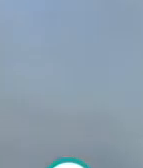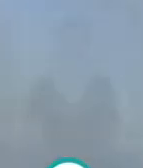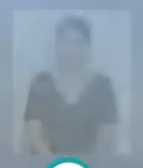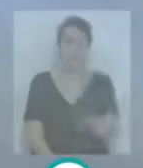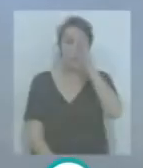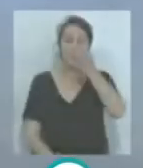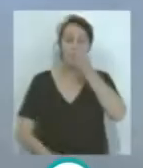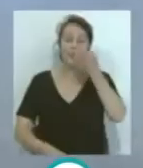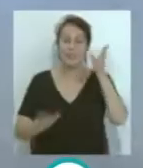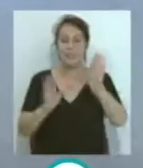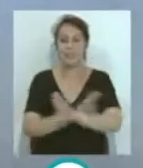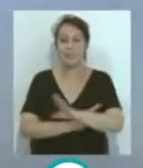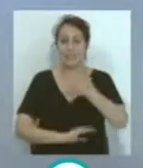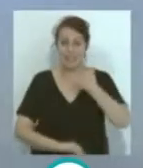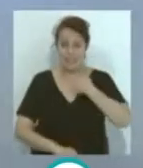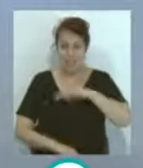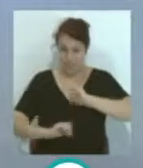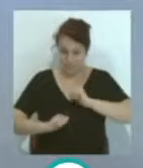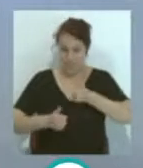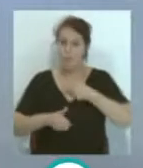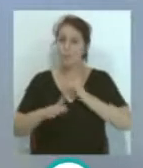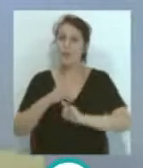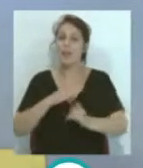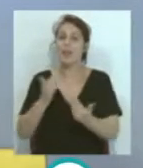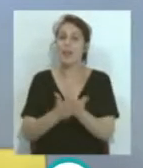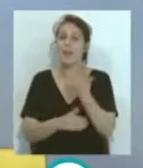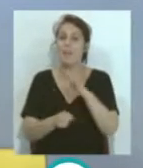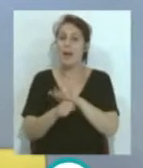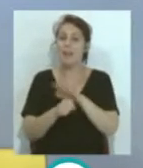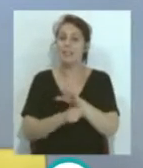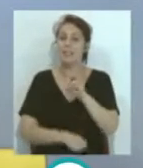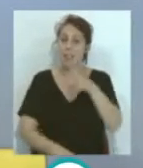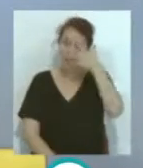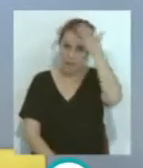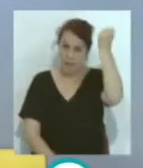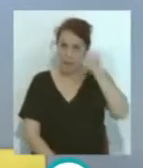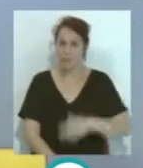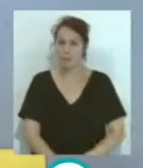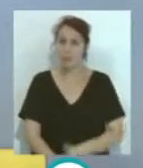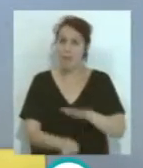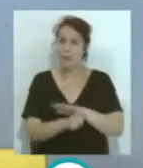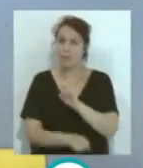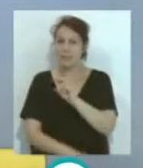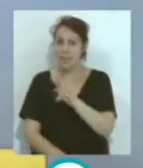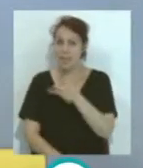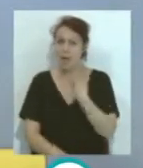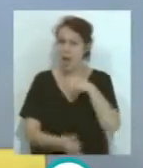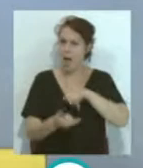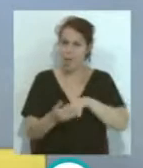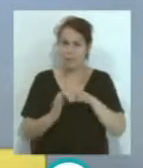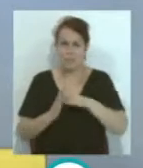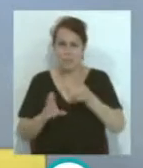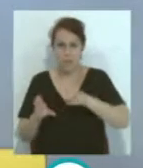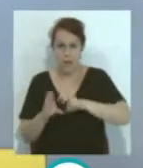Hola, muy buenas noches, ya estamos en este submarino del martes 13 de abril... ...martes 13, ni te casas ni te